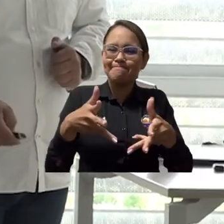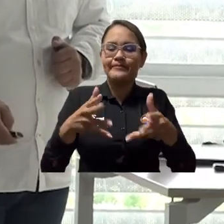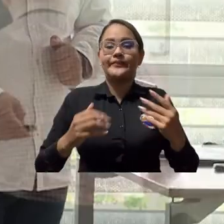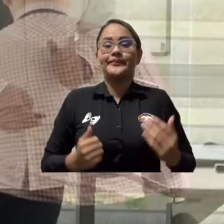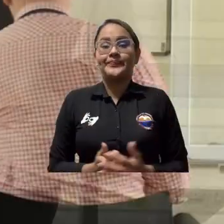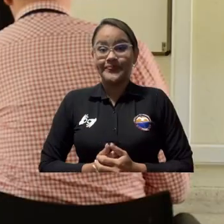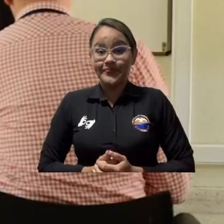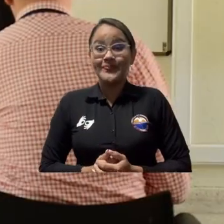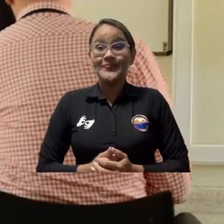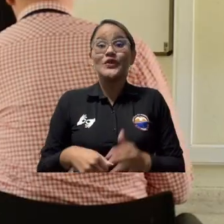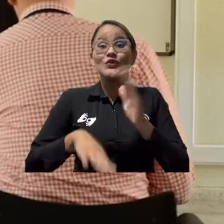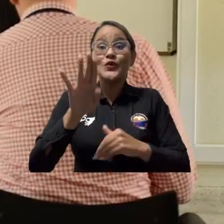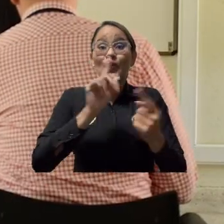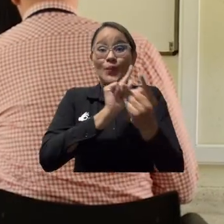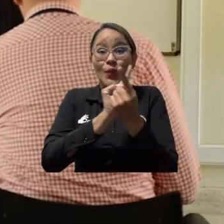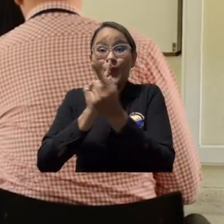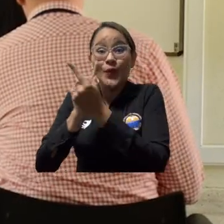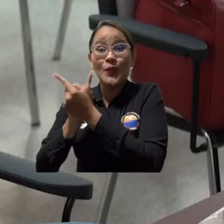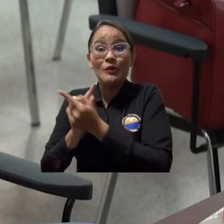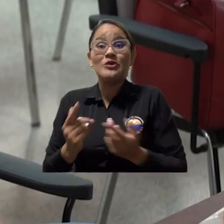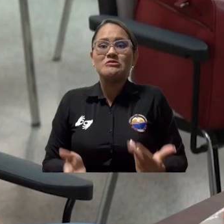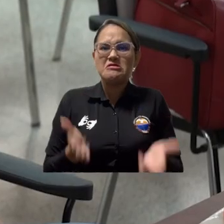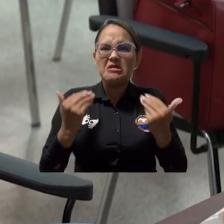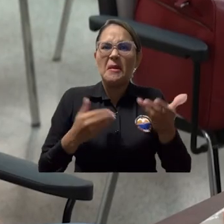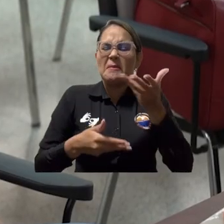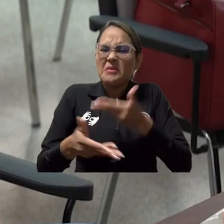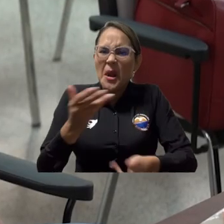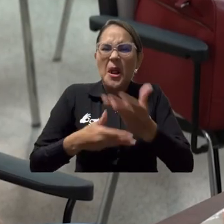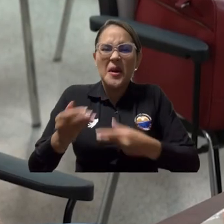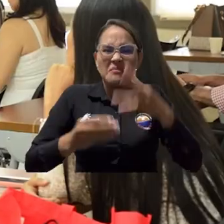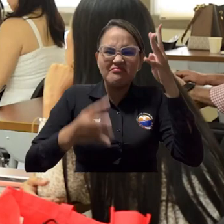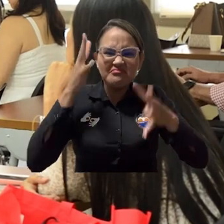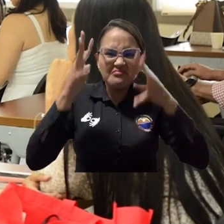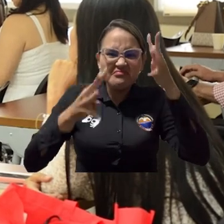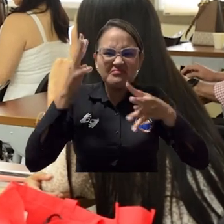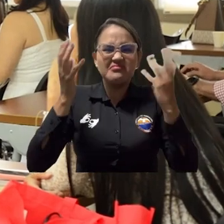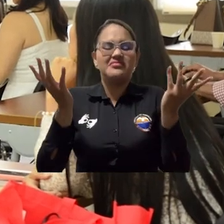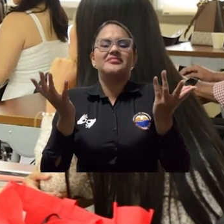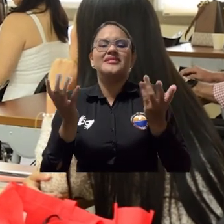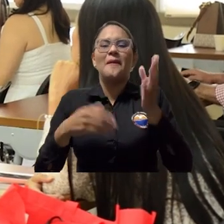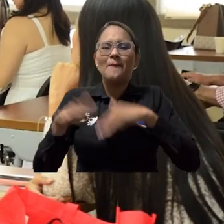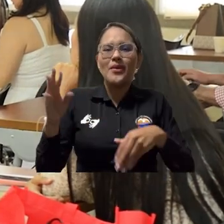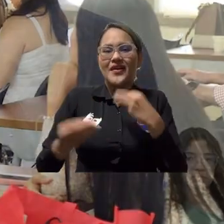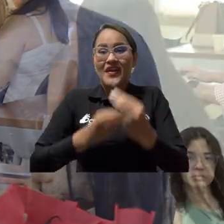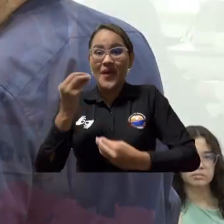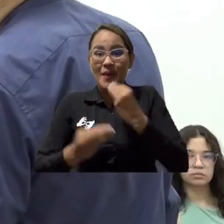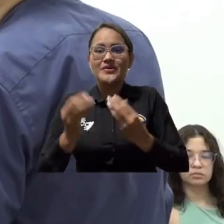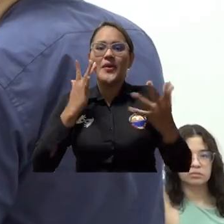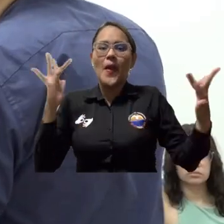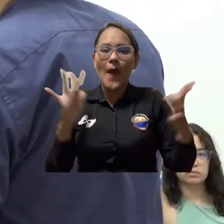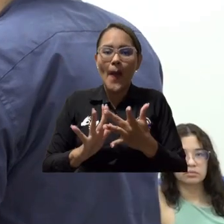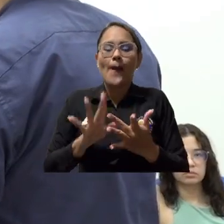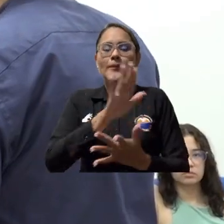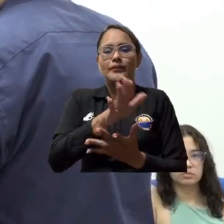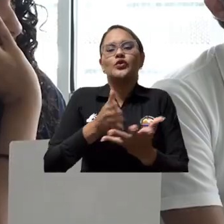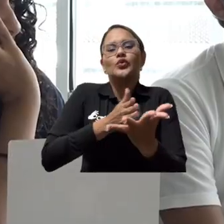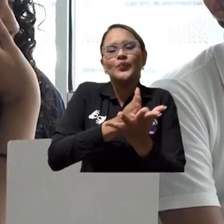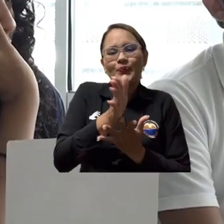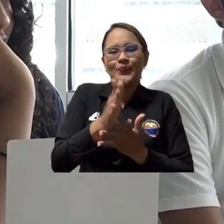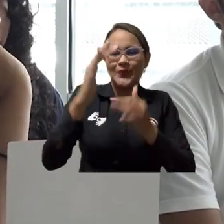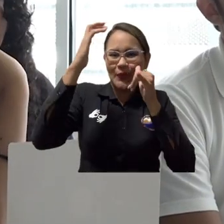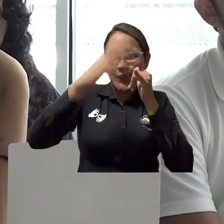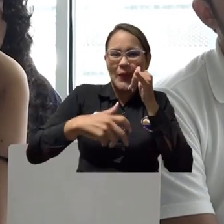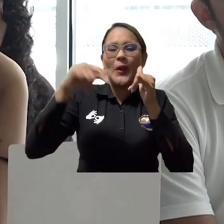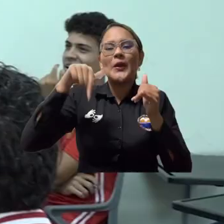que tienen los programas. En el encuentro también hubo espacio para la generación de ideas e iniciativas en torno al avance de los programas de ingeniería